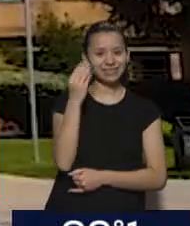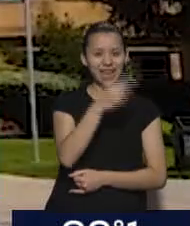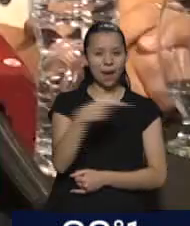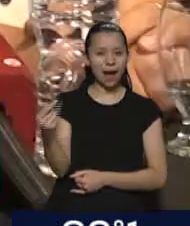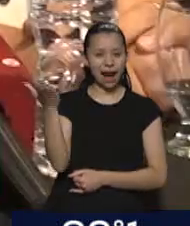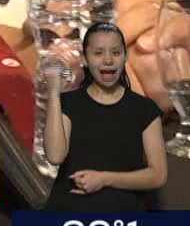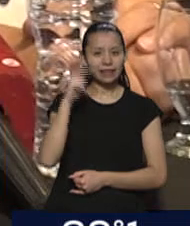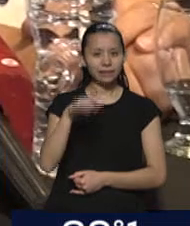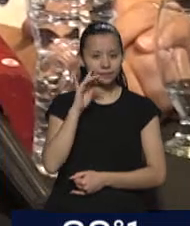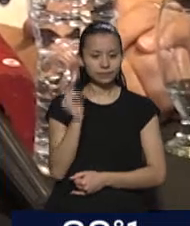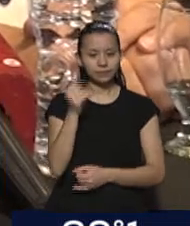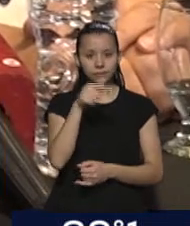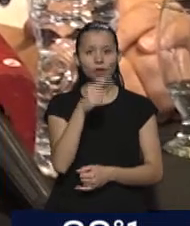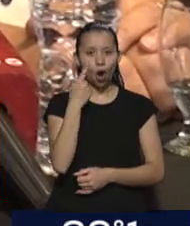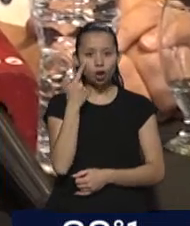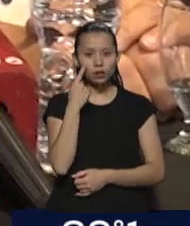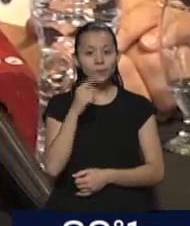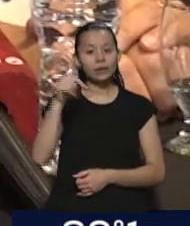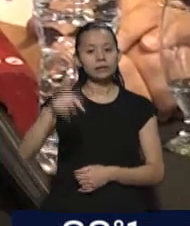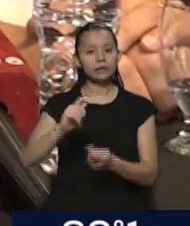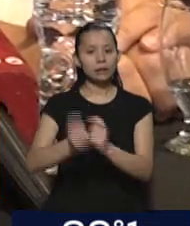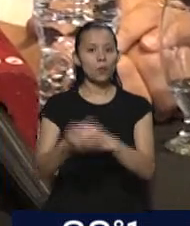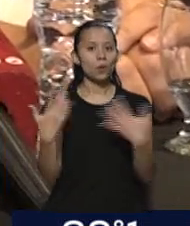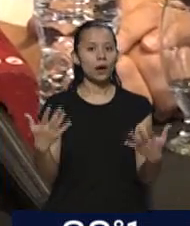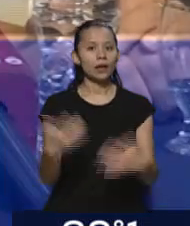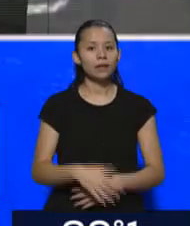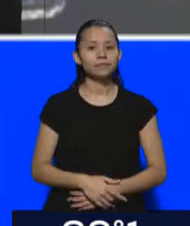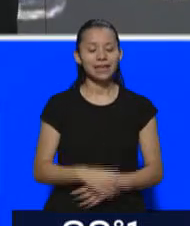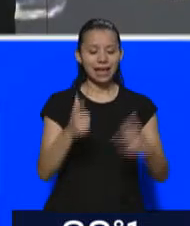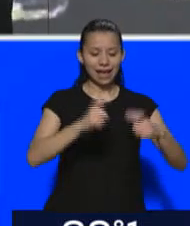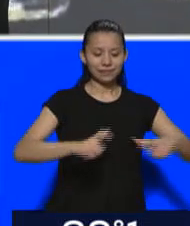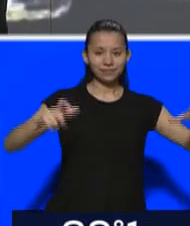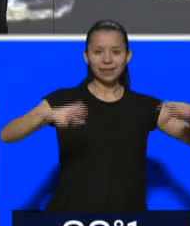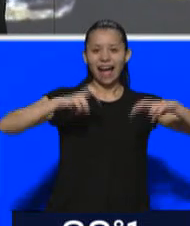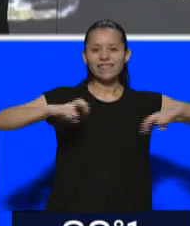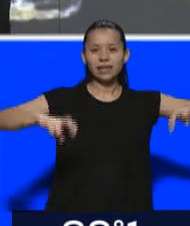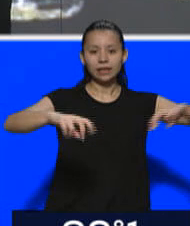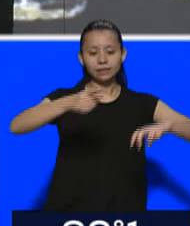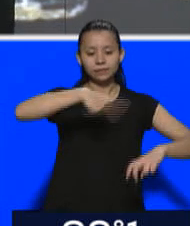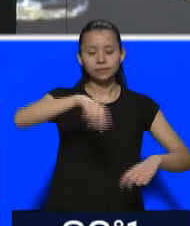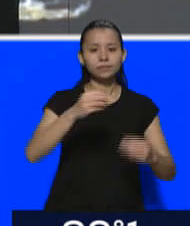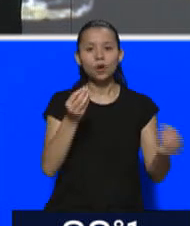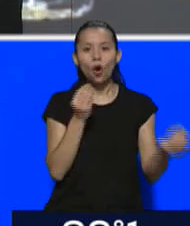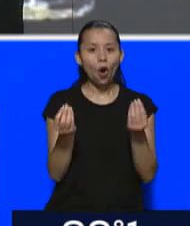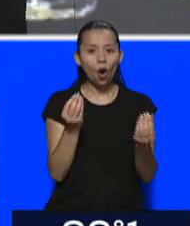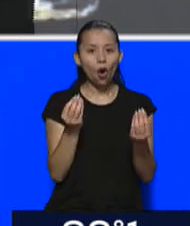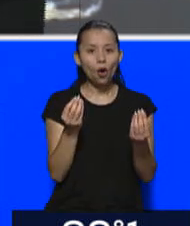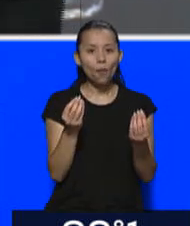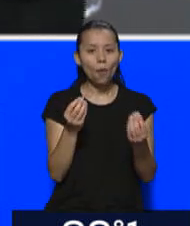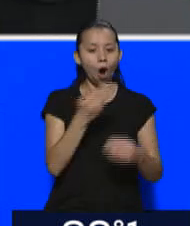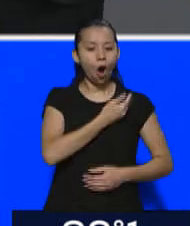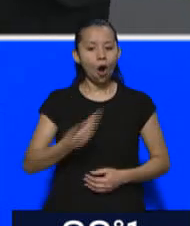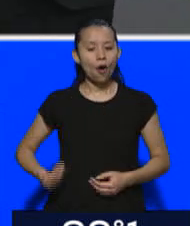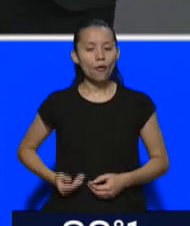Y respecto del gabinete, se esperaba esto, especialmente la estructura que le iba a dar al gobierno